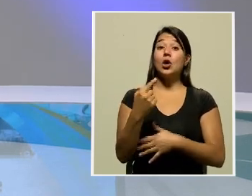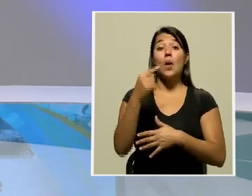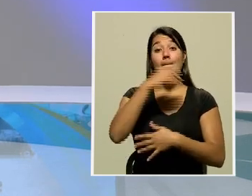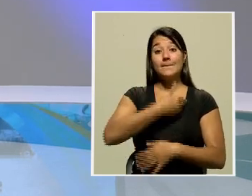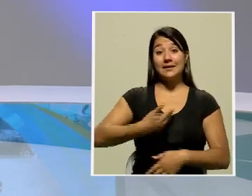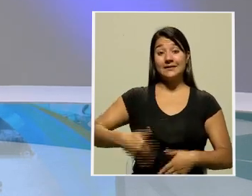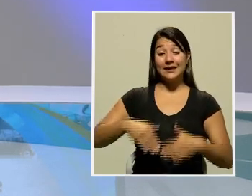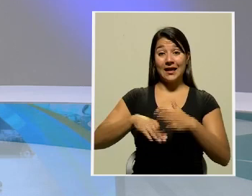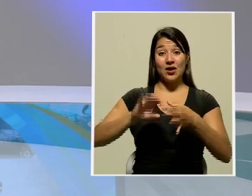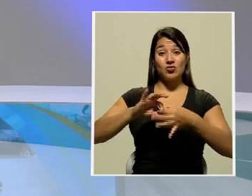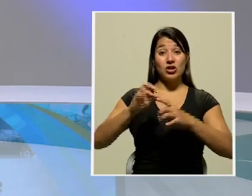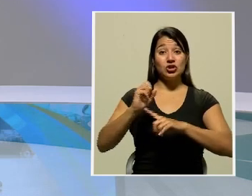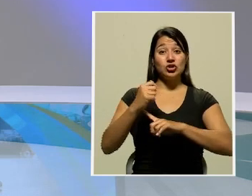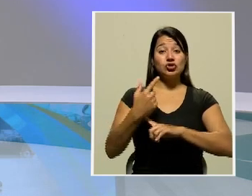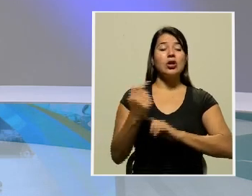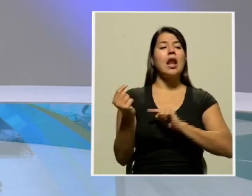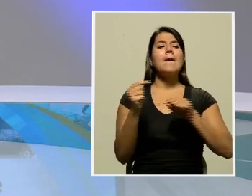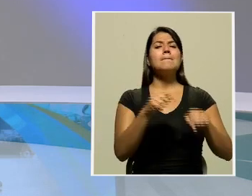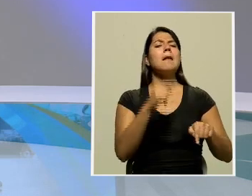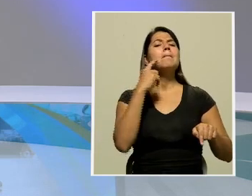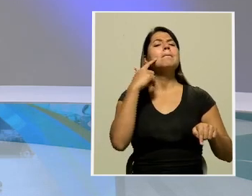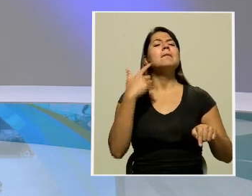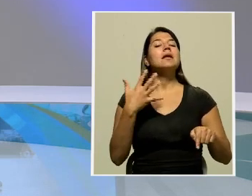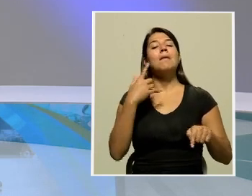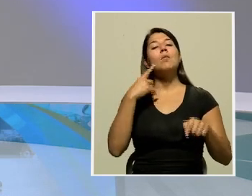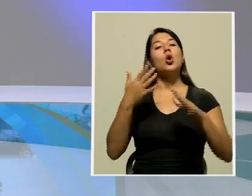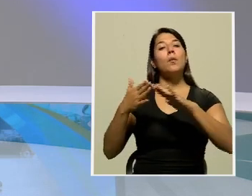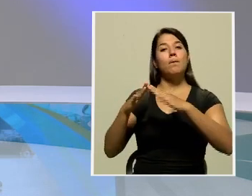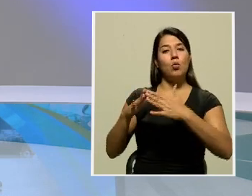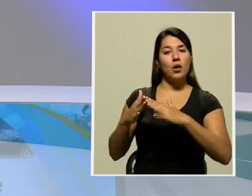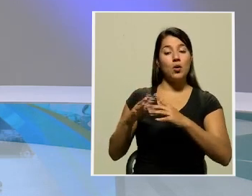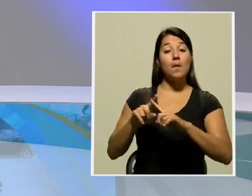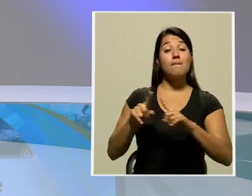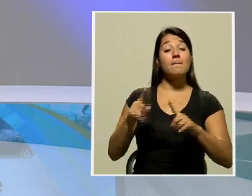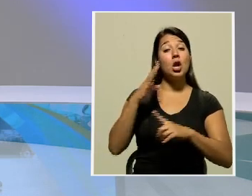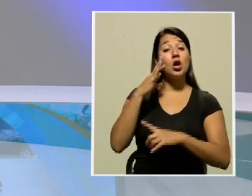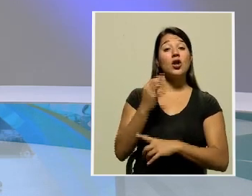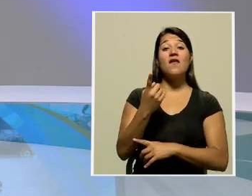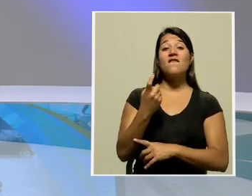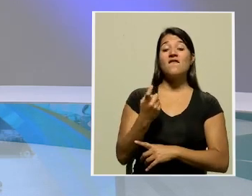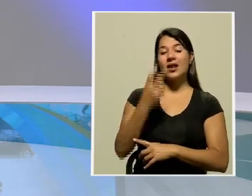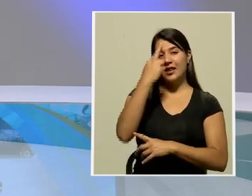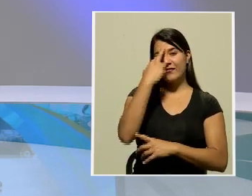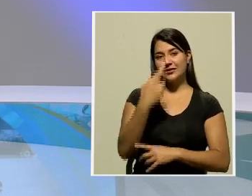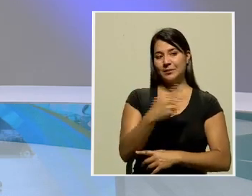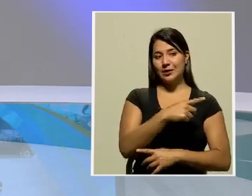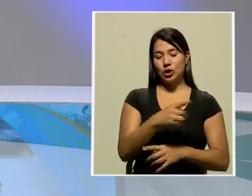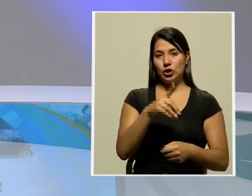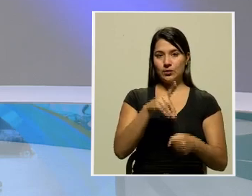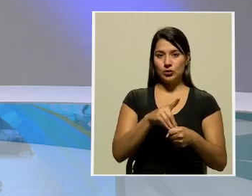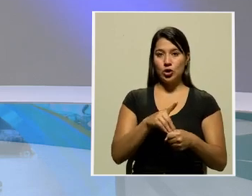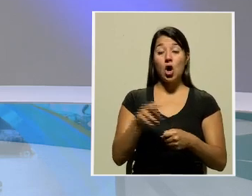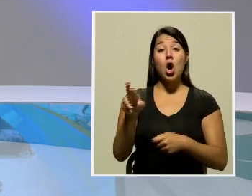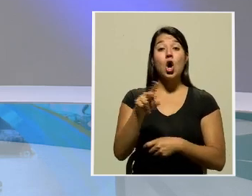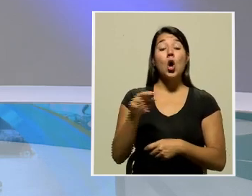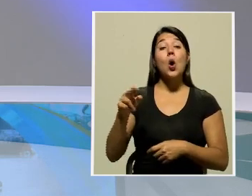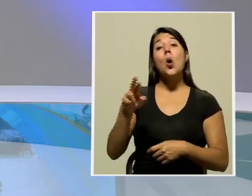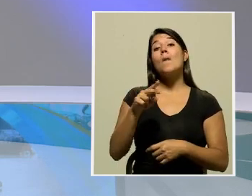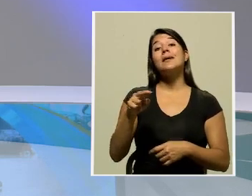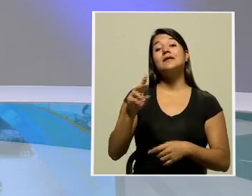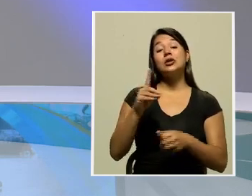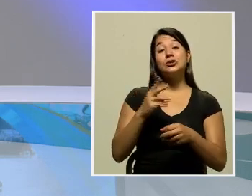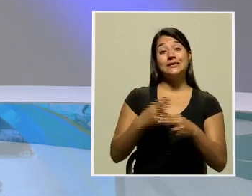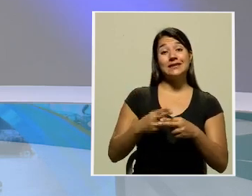que lo hace por la ciudadanía, aunque lo considera una falta de respeto de los diputados. Nuestro compañero David Luber, si nos trae la